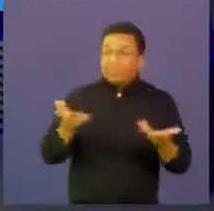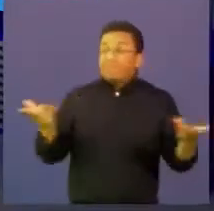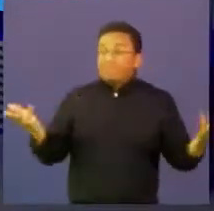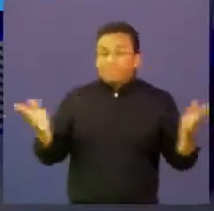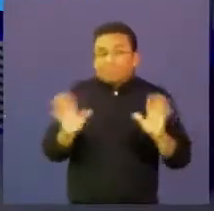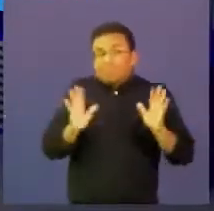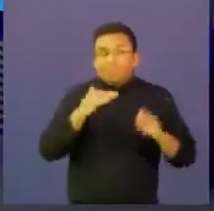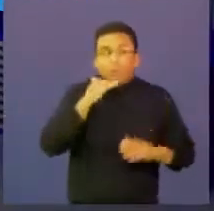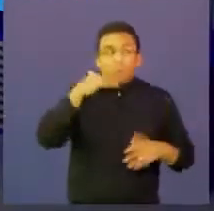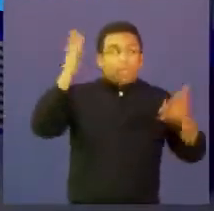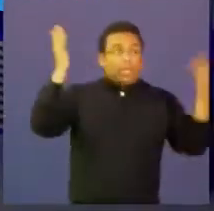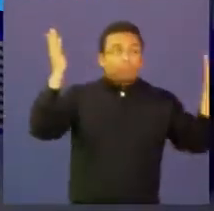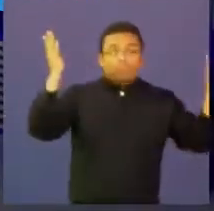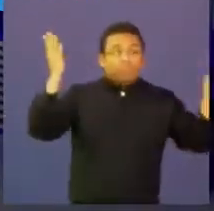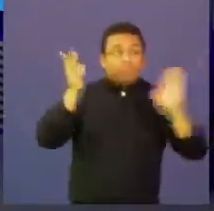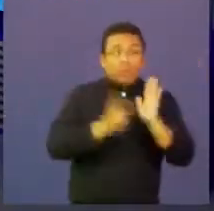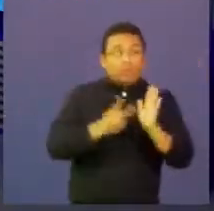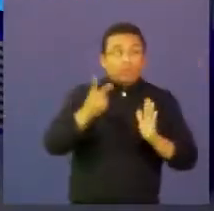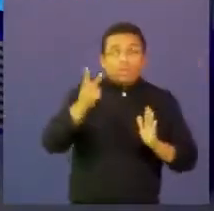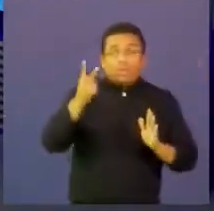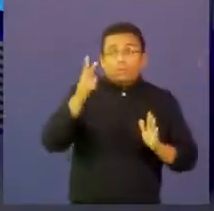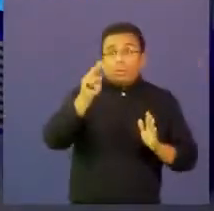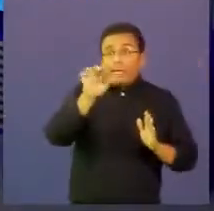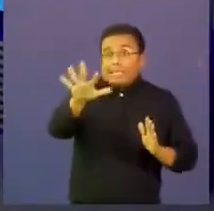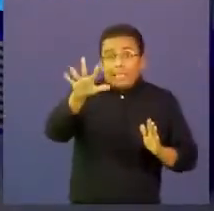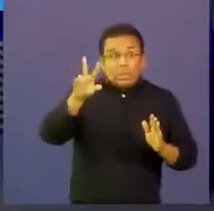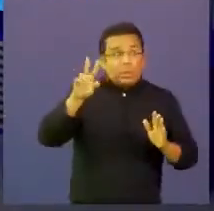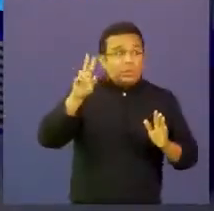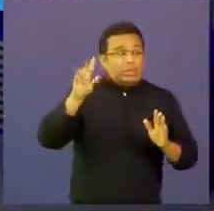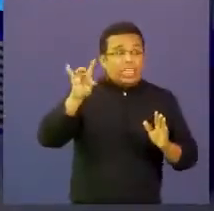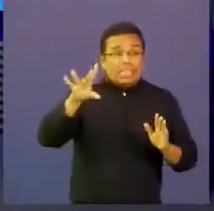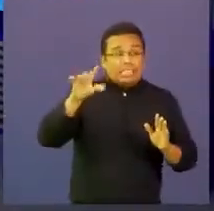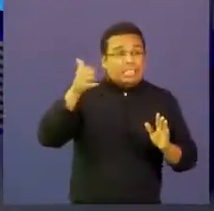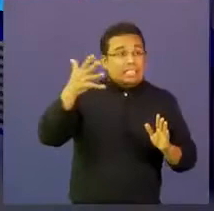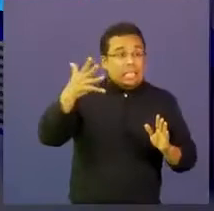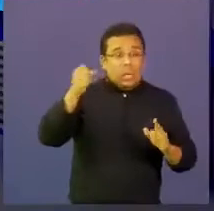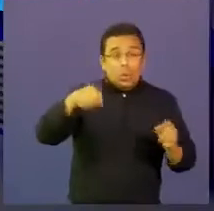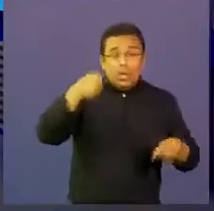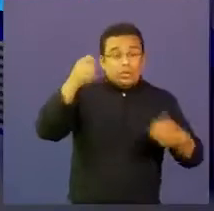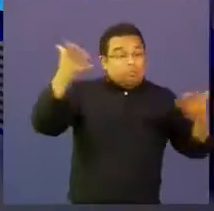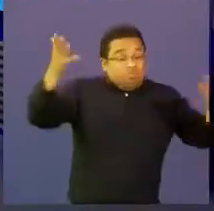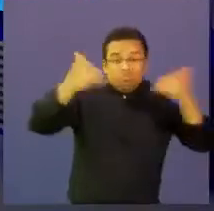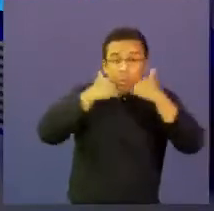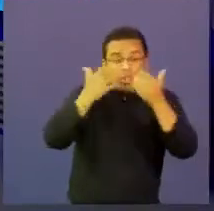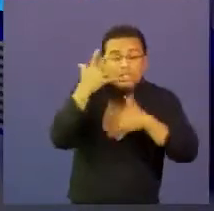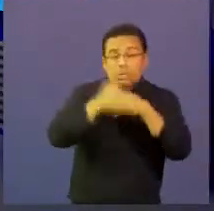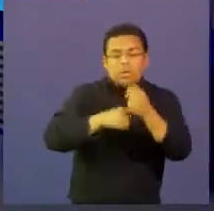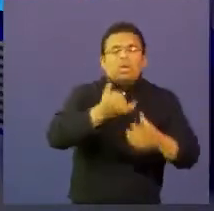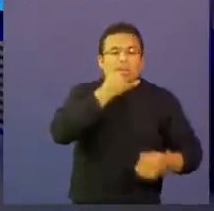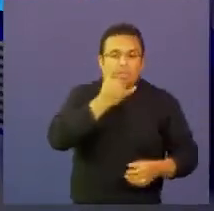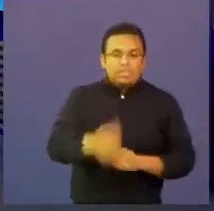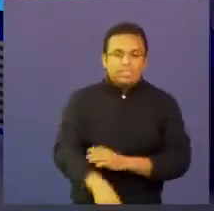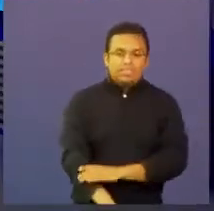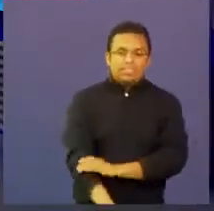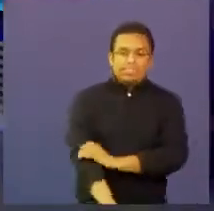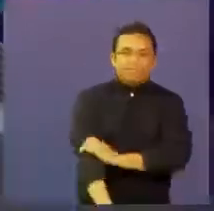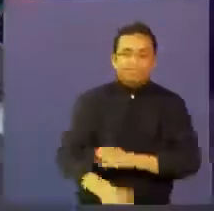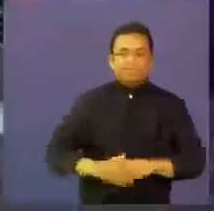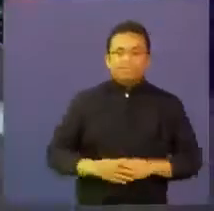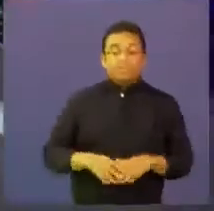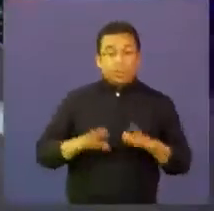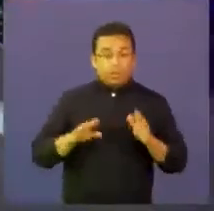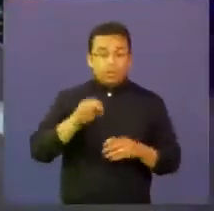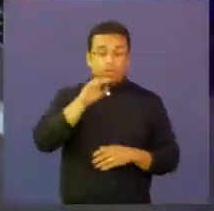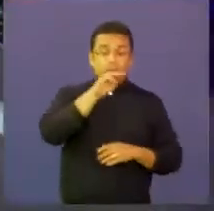veinticinco no sé cinco años quince años qué va a pasar bueno lo que queremos con Maguare y Maguaret